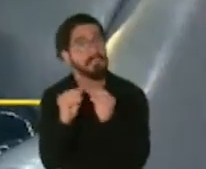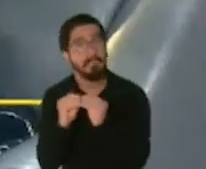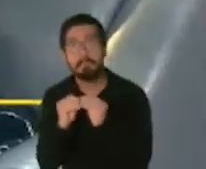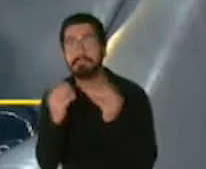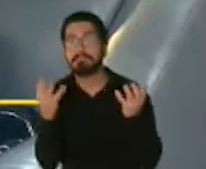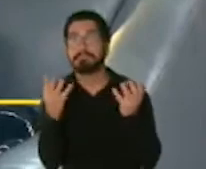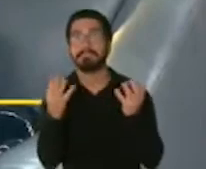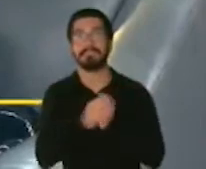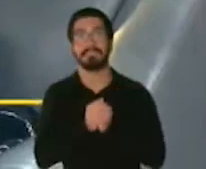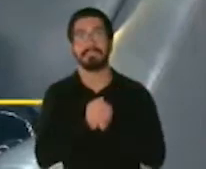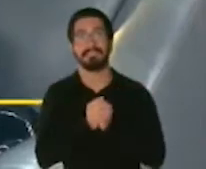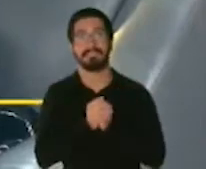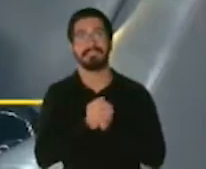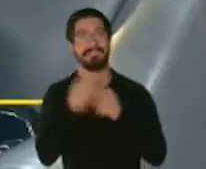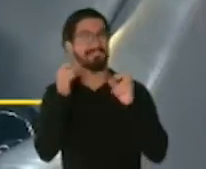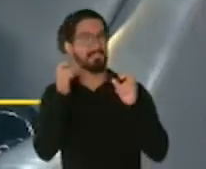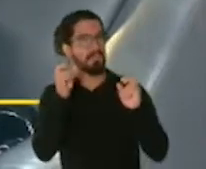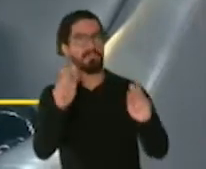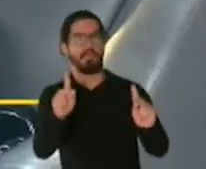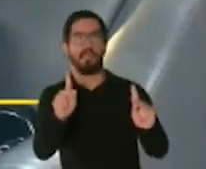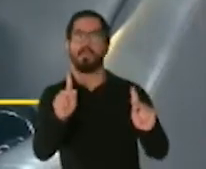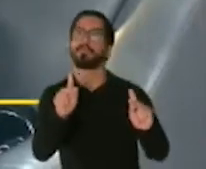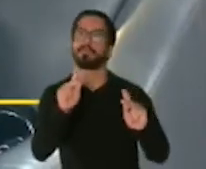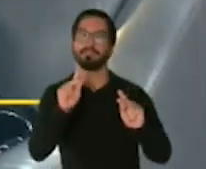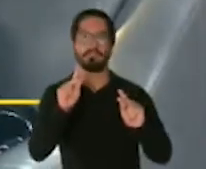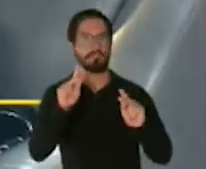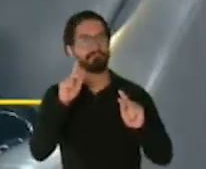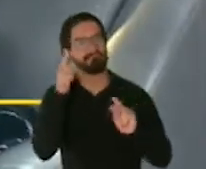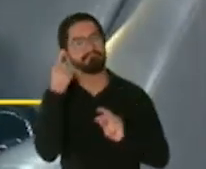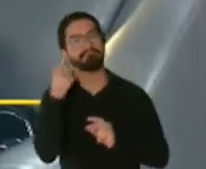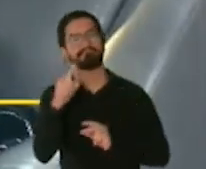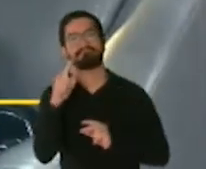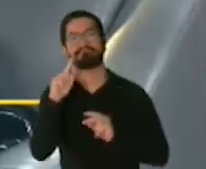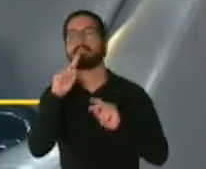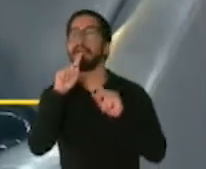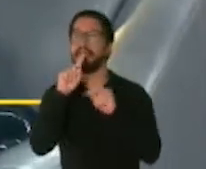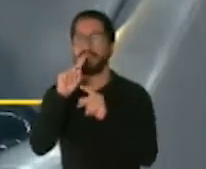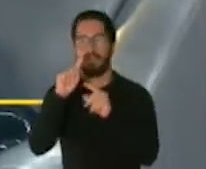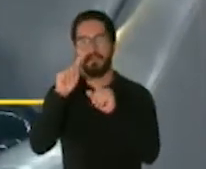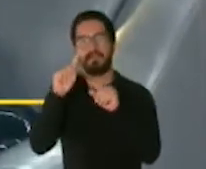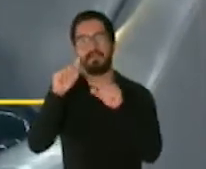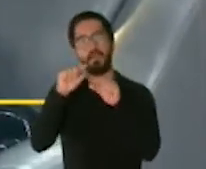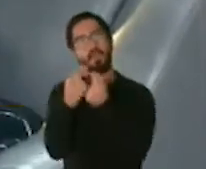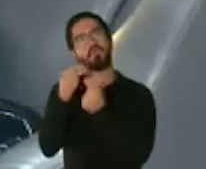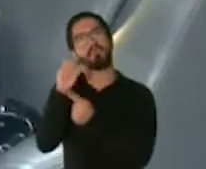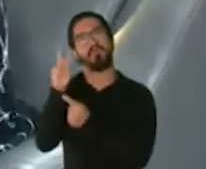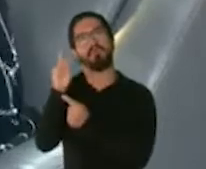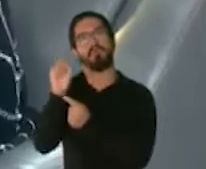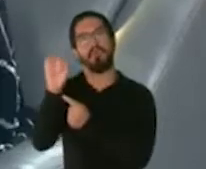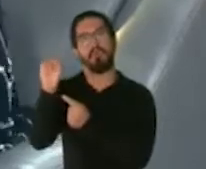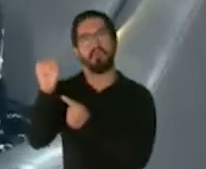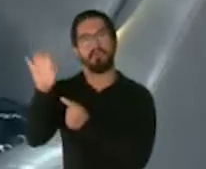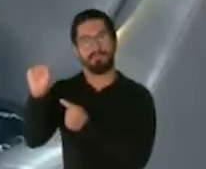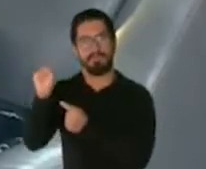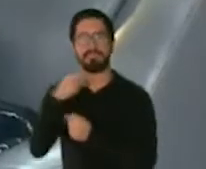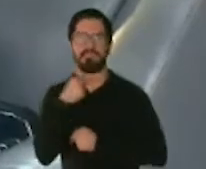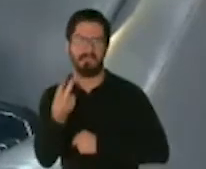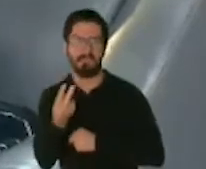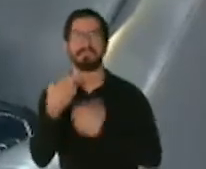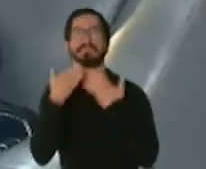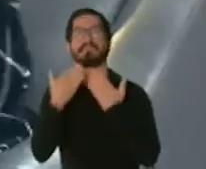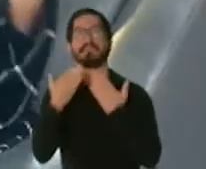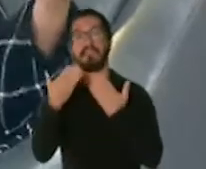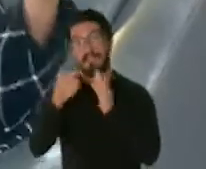una gran oportunidad para Voces la coalición de inmunización y promoción de la salud gracias a la revista de salud pública gracias a